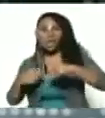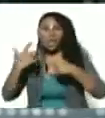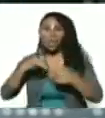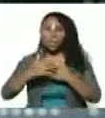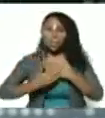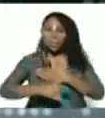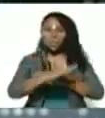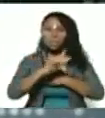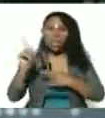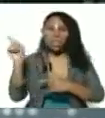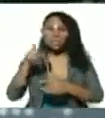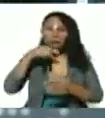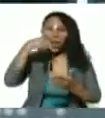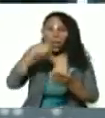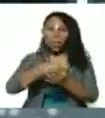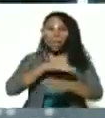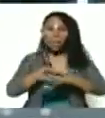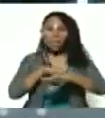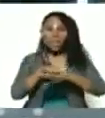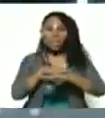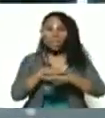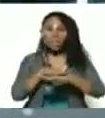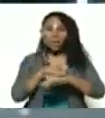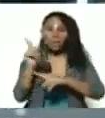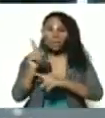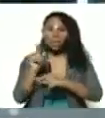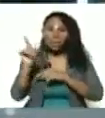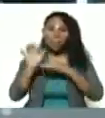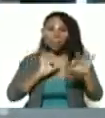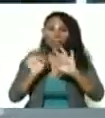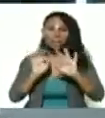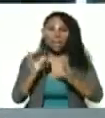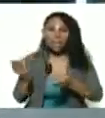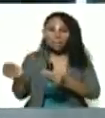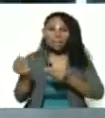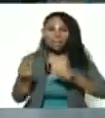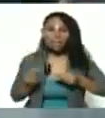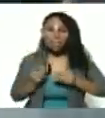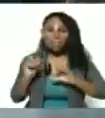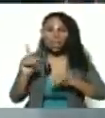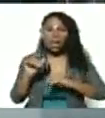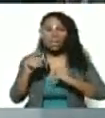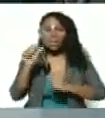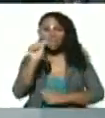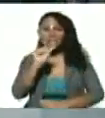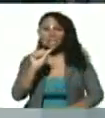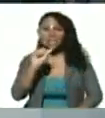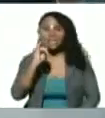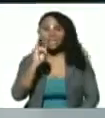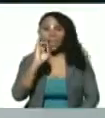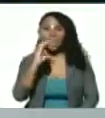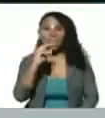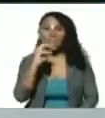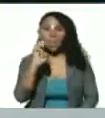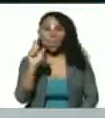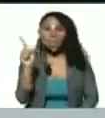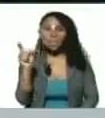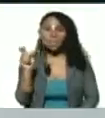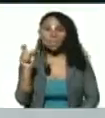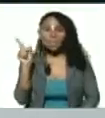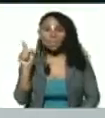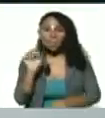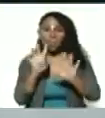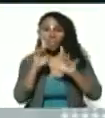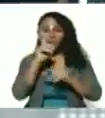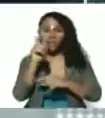adelante. Y lo voy a nombrar ministro de comunicación. Alfred Nazaret prepara la entrega para Simón Menéndez Villegas. Nueve